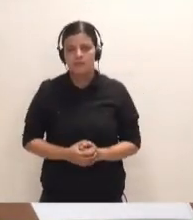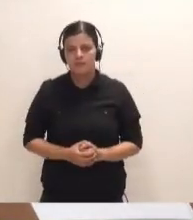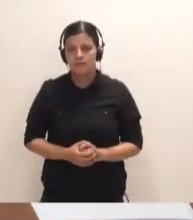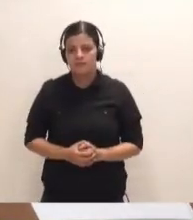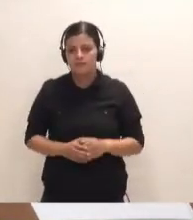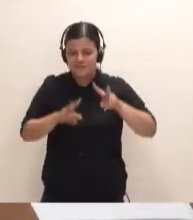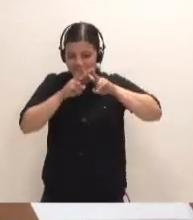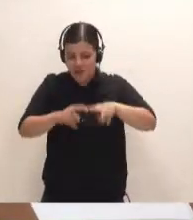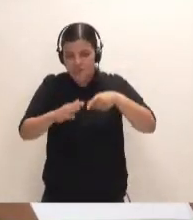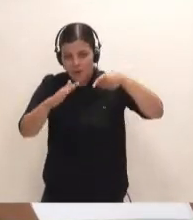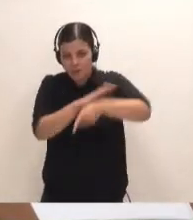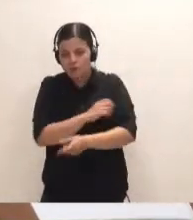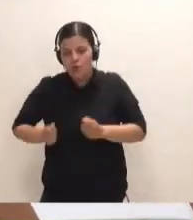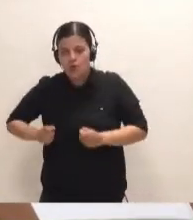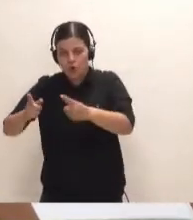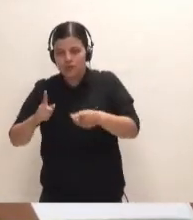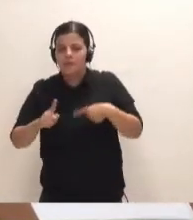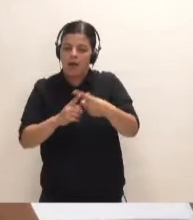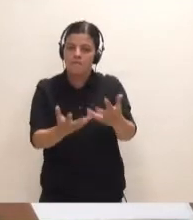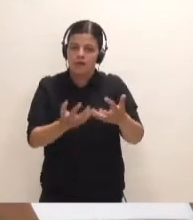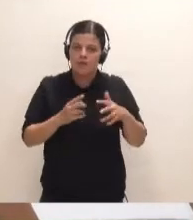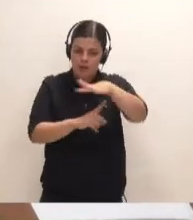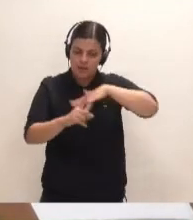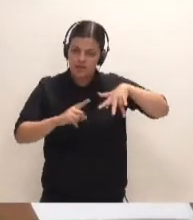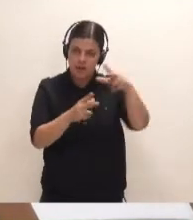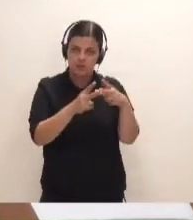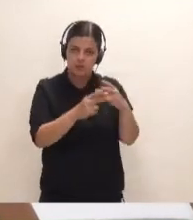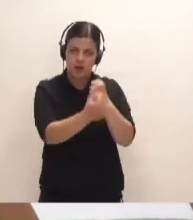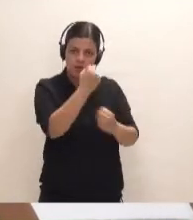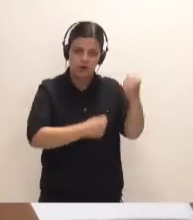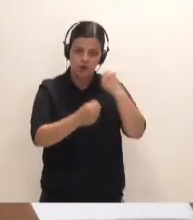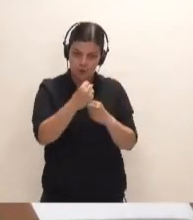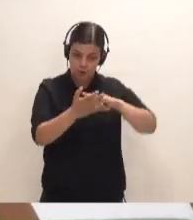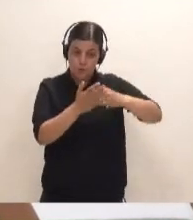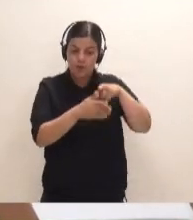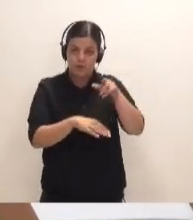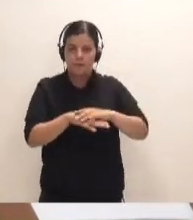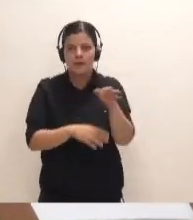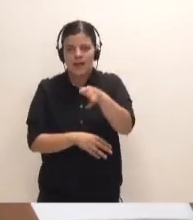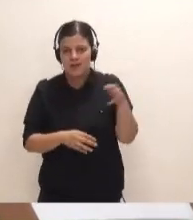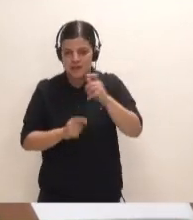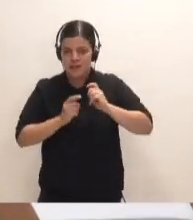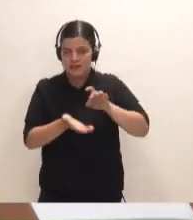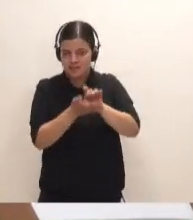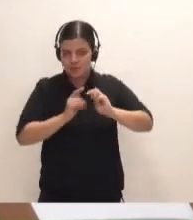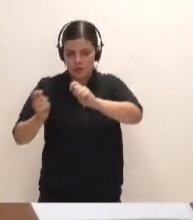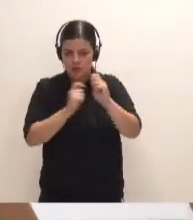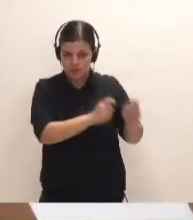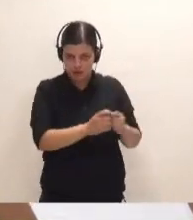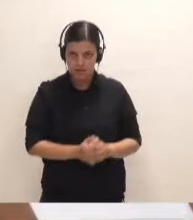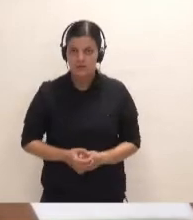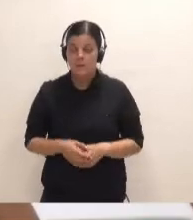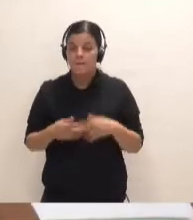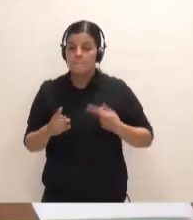Análisis profundo de los costes y beneficios ambientales, sociales y económicos del proyecto para las islas a las que presta servicio. Y análisis